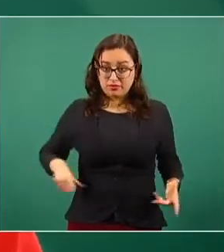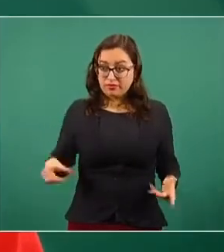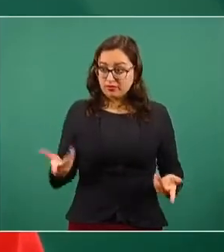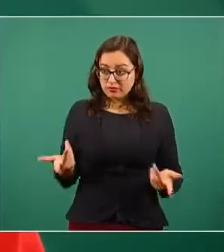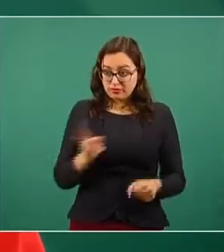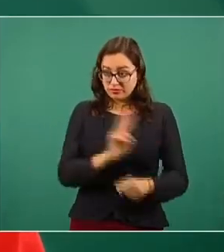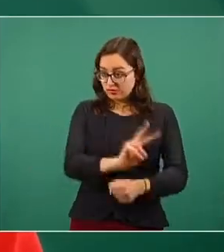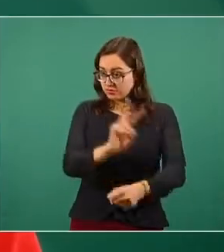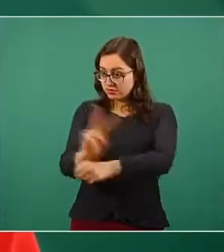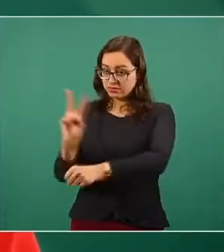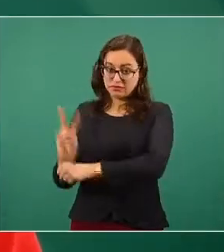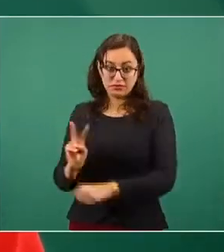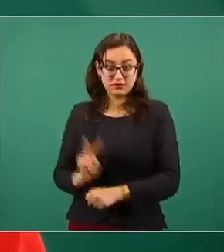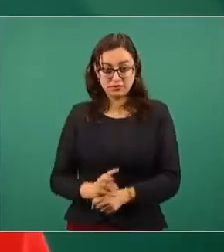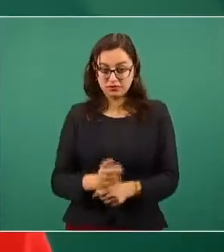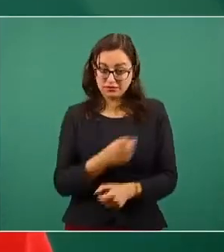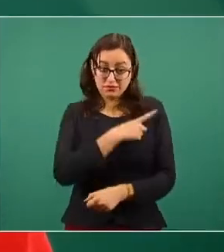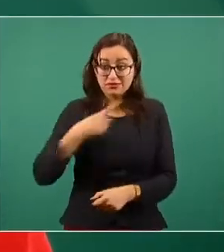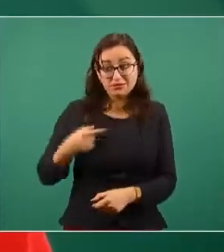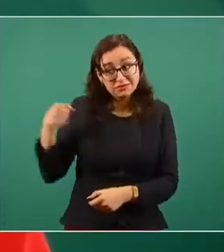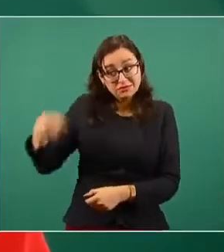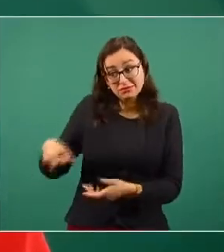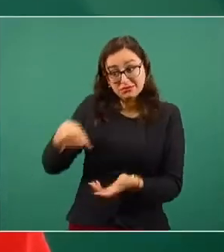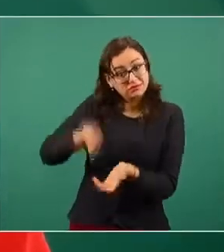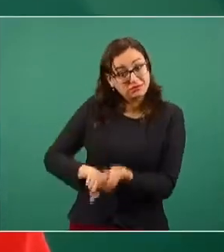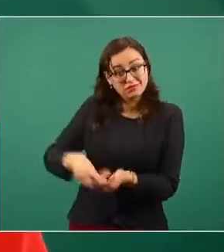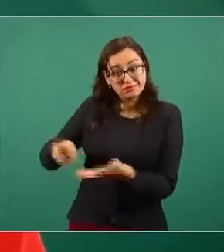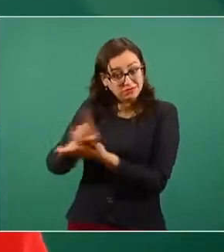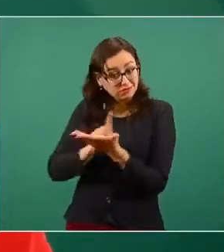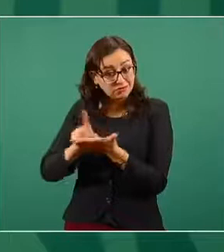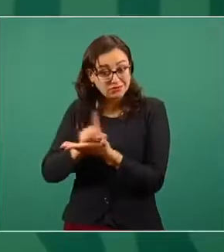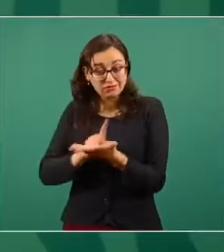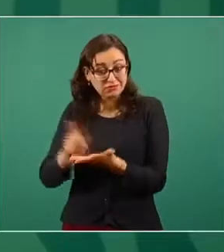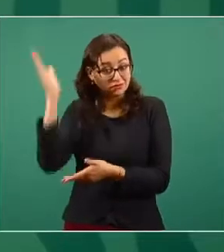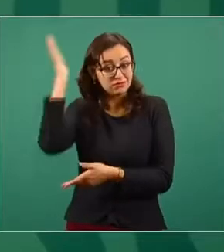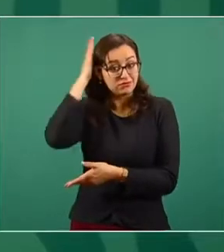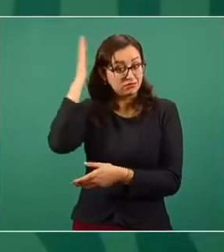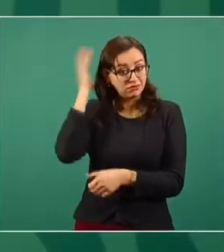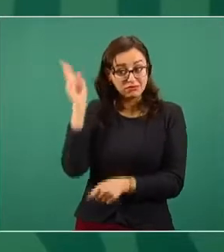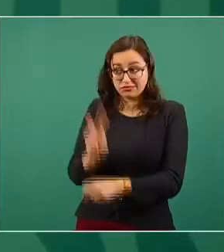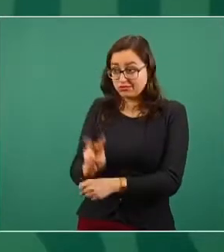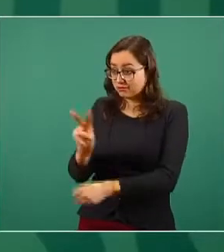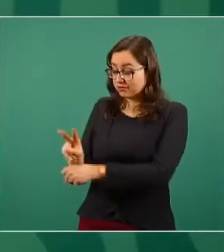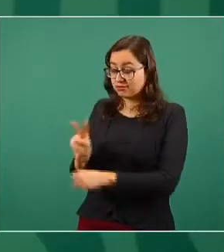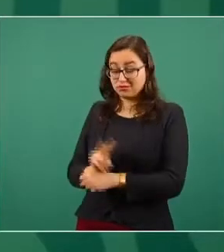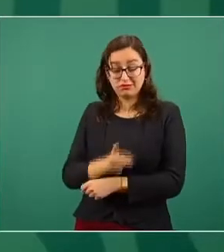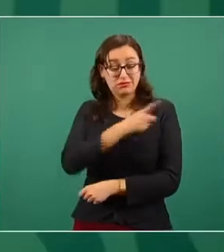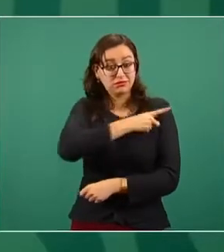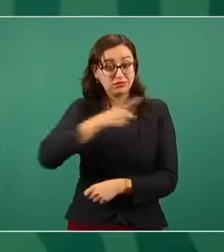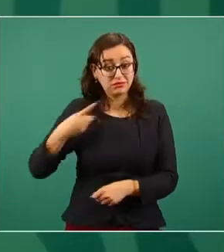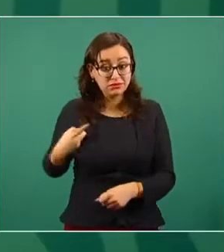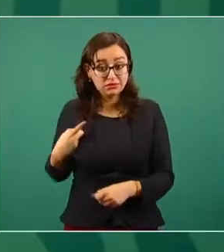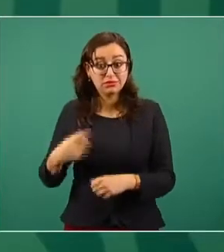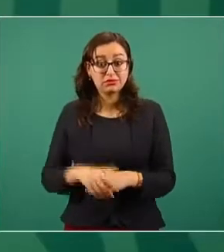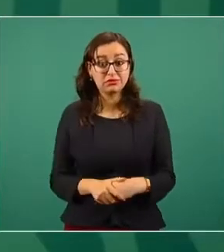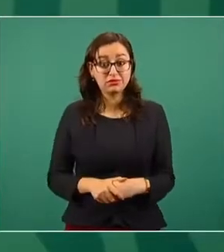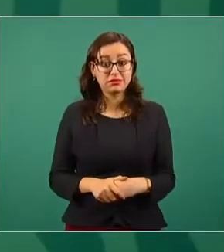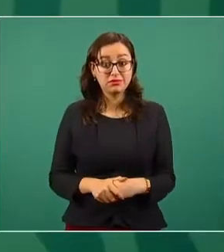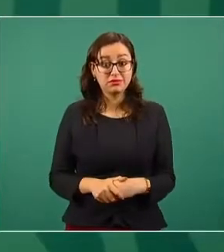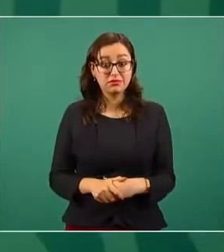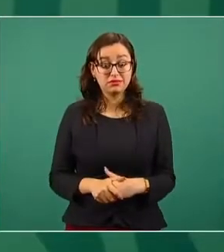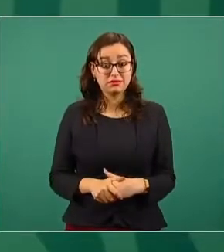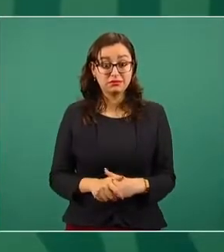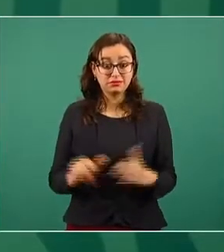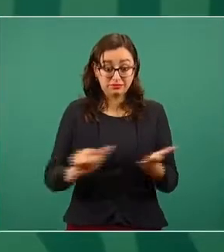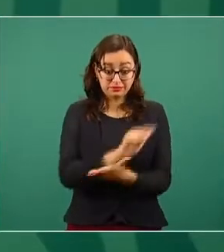todas estas situaciones. La rectoría del Estado es fundamental. Yo creo que la ley concretamente